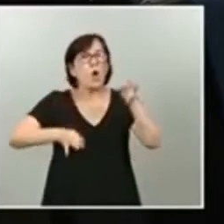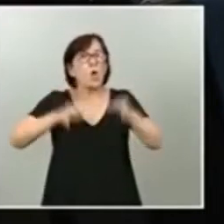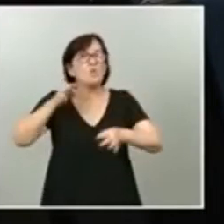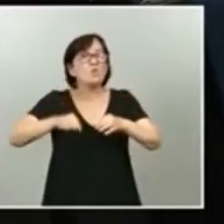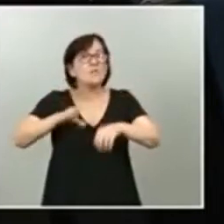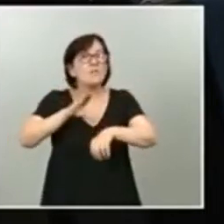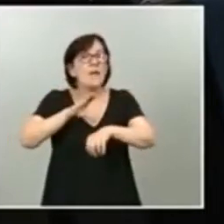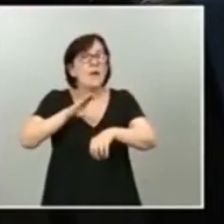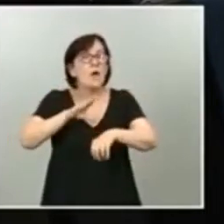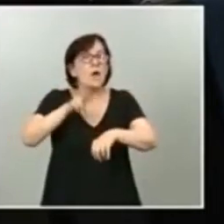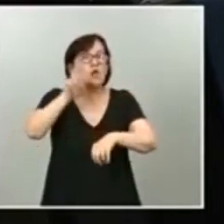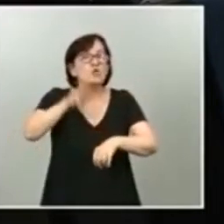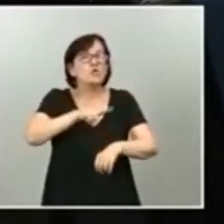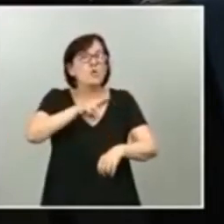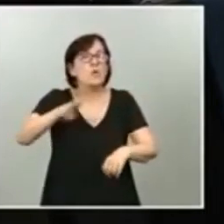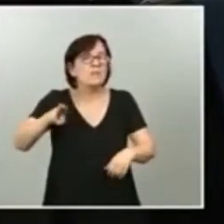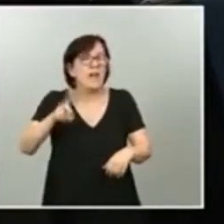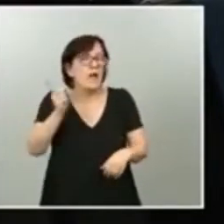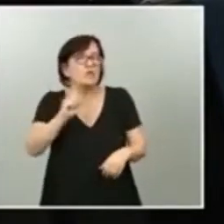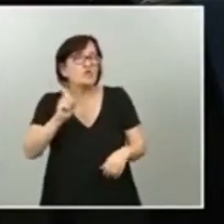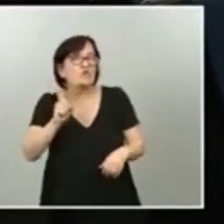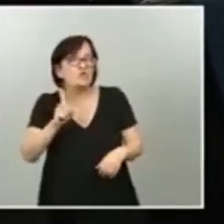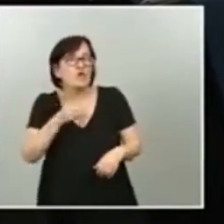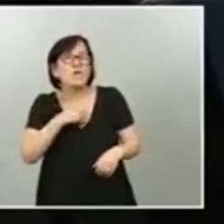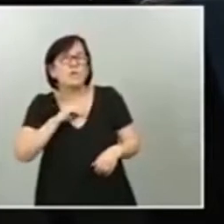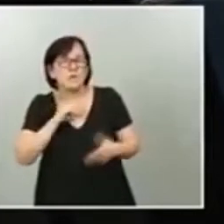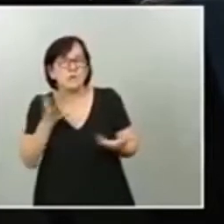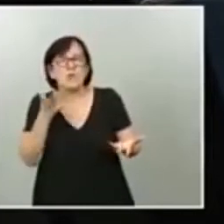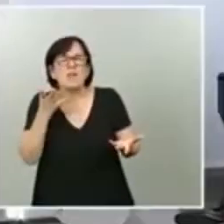justicia española? ¿Qué imagen está ofreciendo la justicia? Gracias.